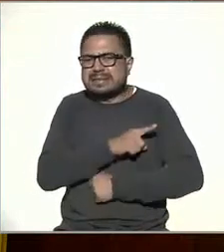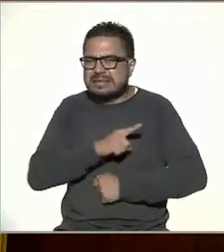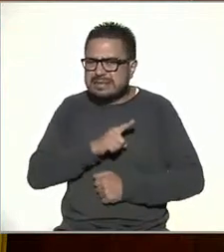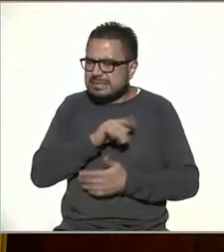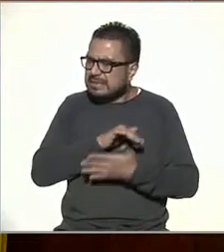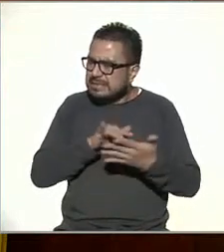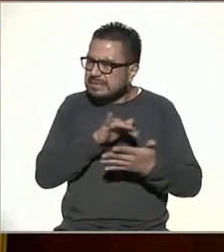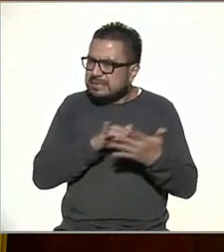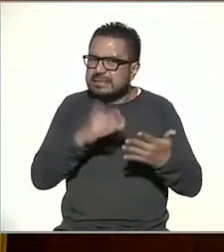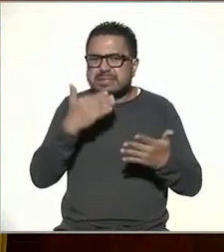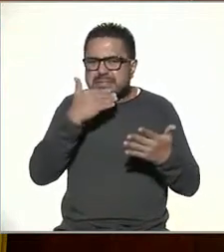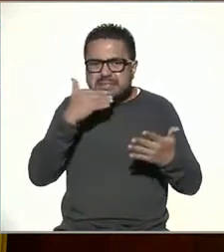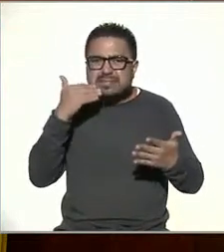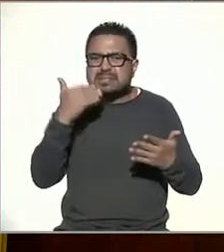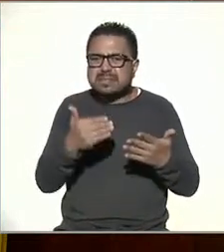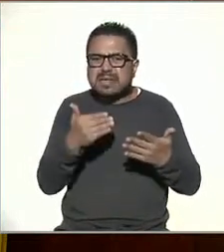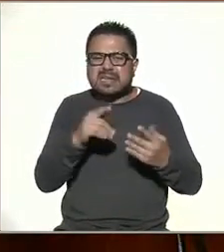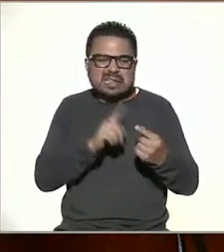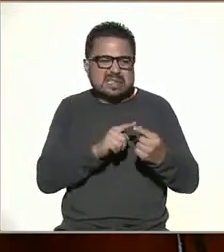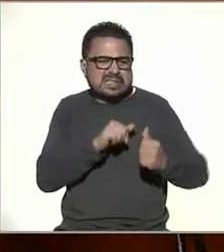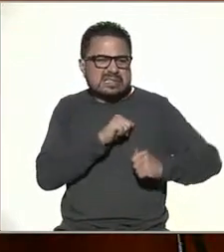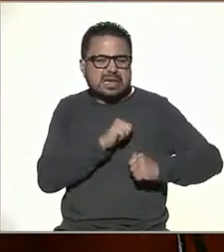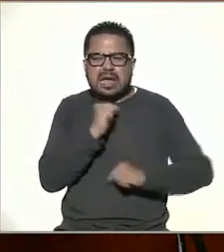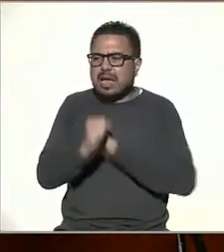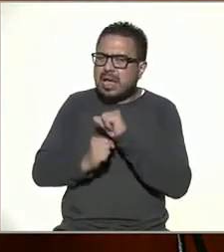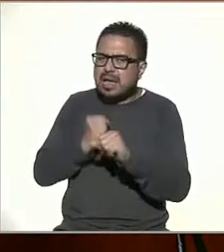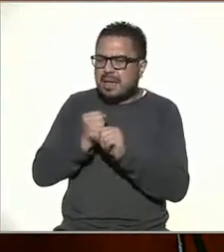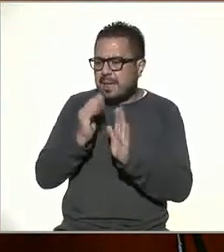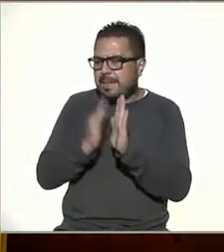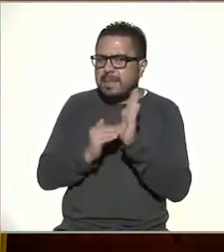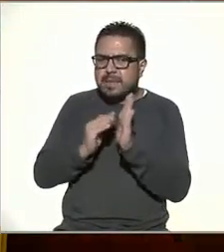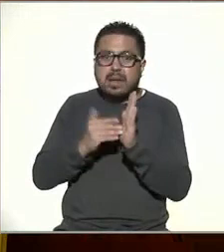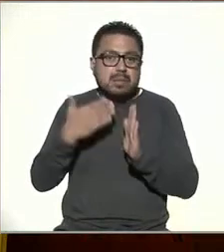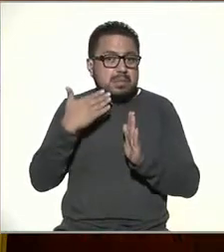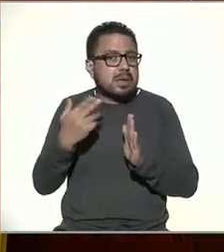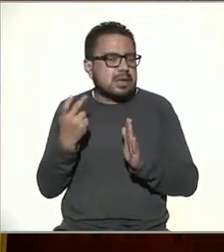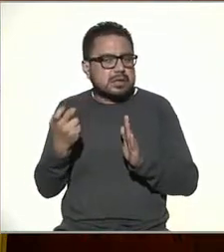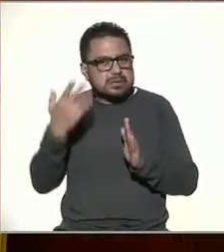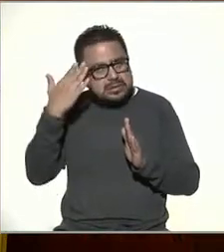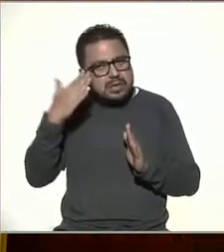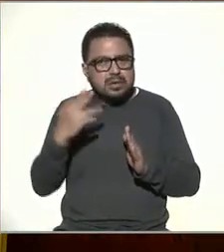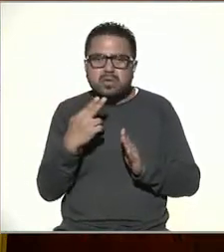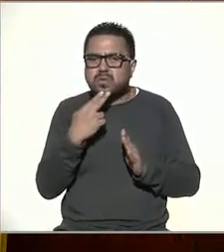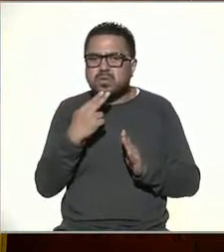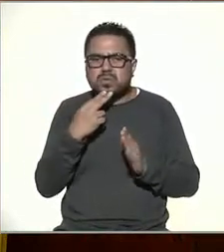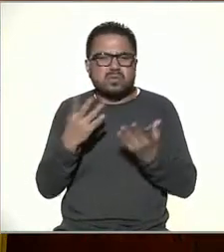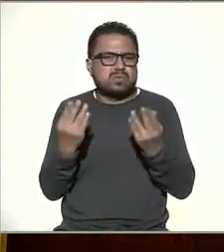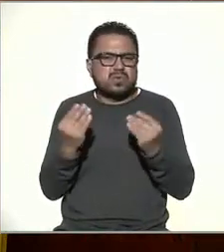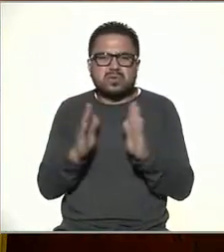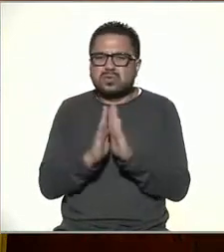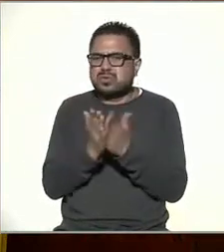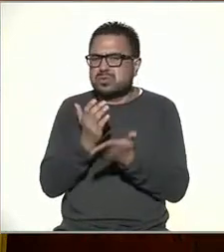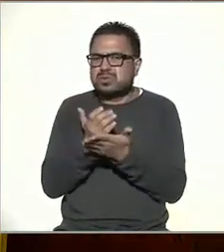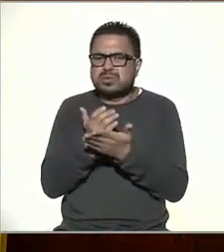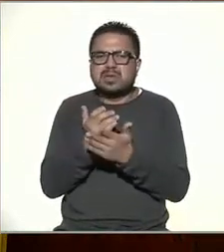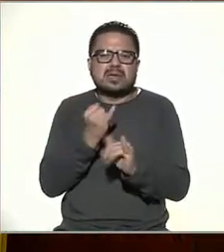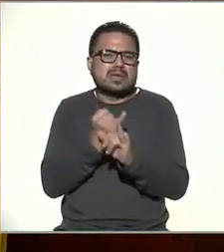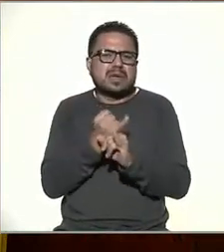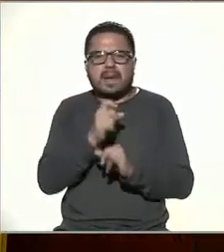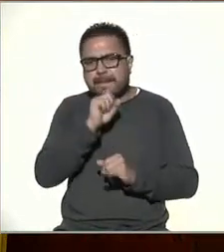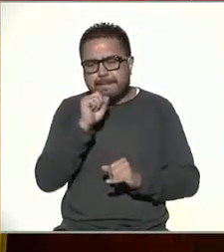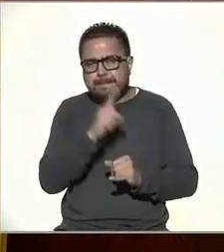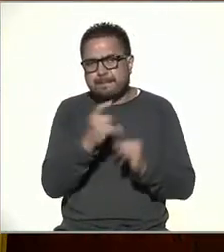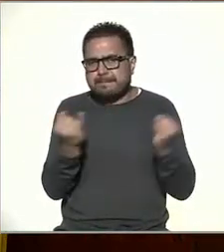verificar las bases o bibliografía el año del documento es buena herramienta sabiendo usarla hay muchos libros en línea también